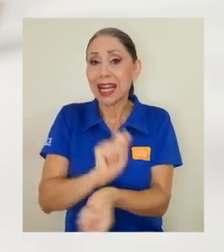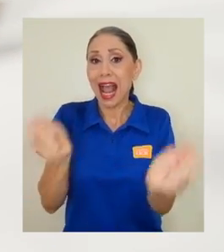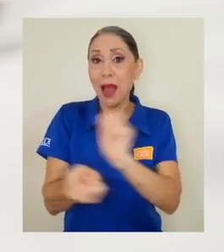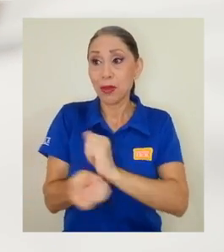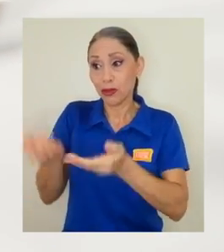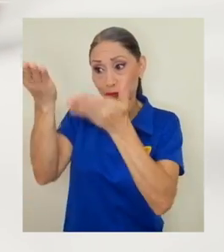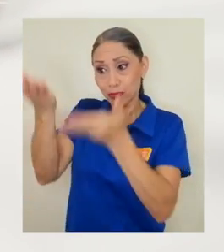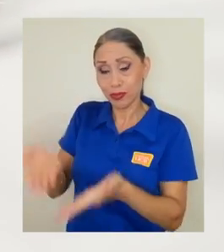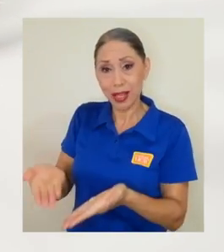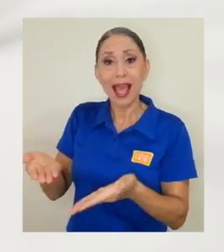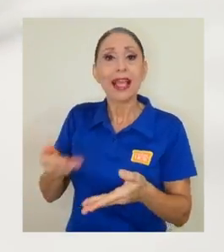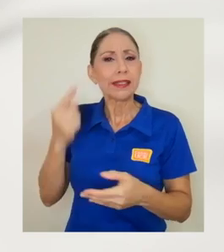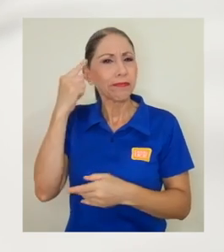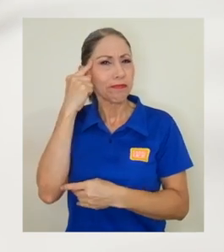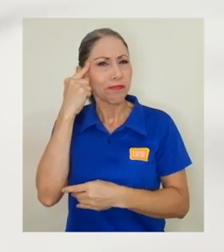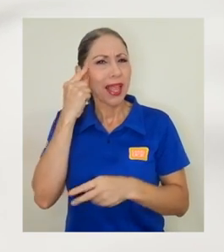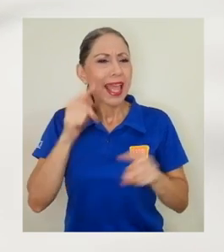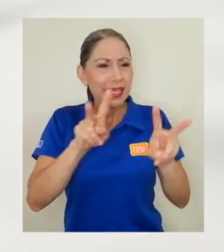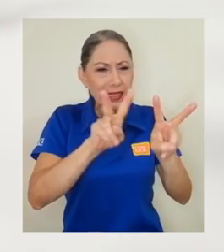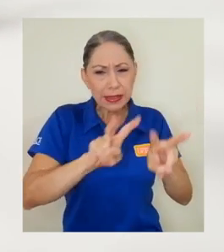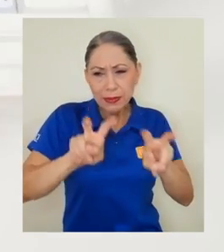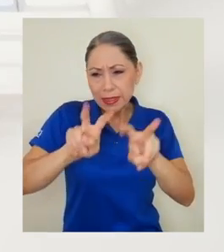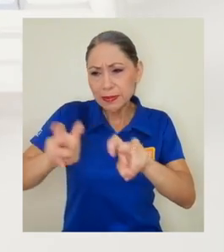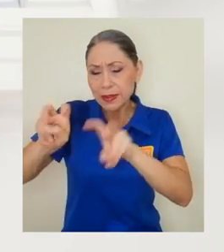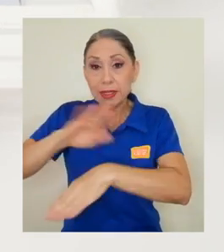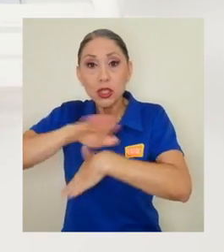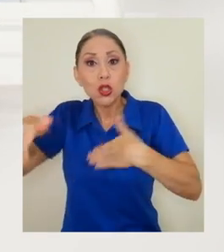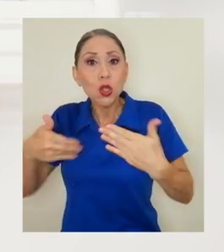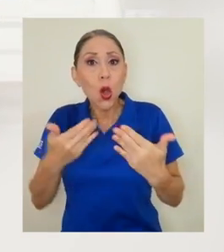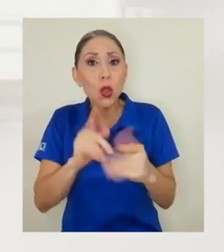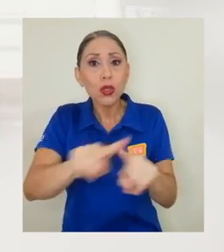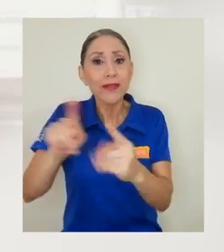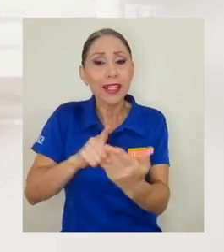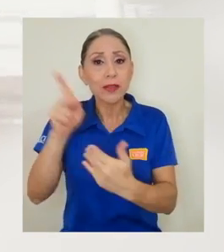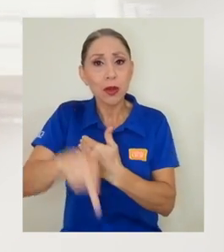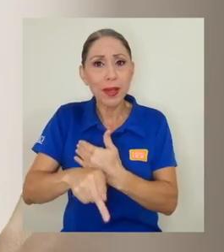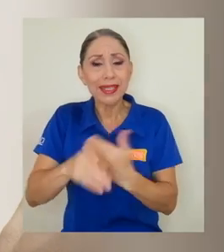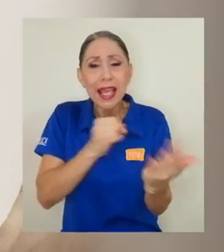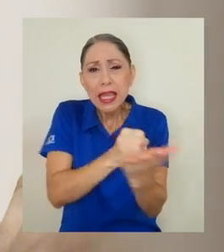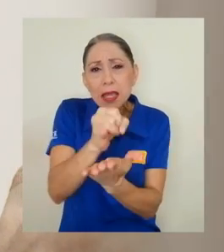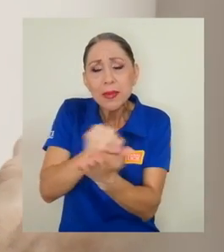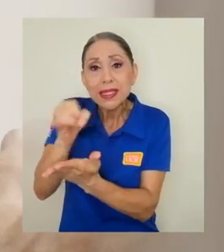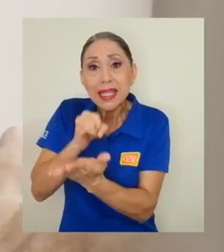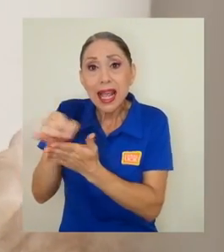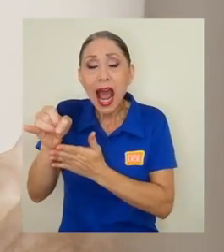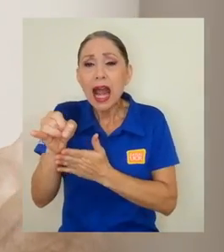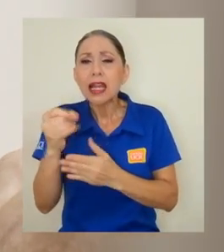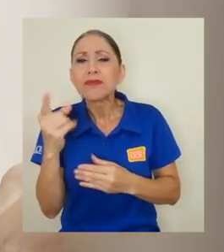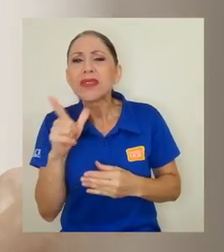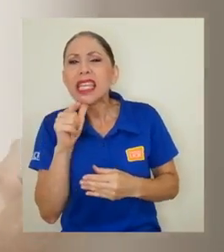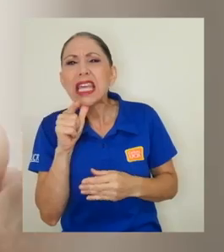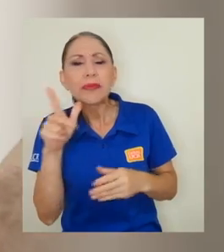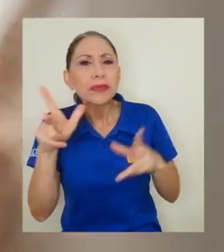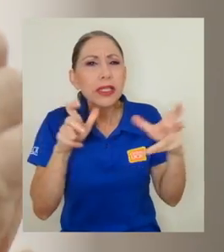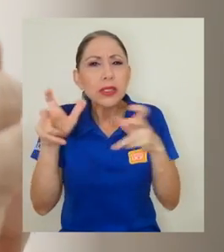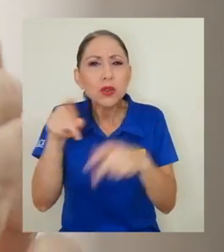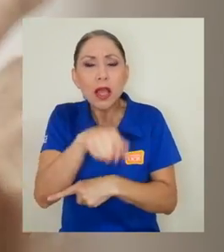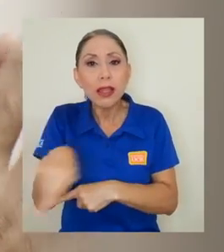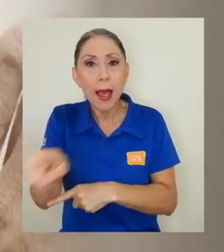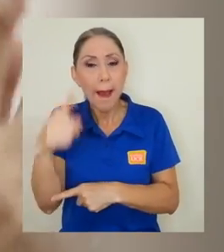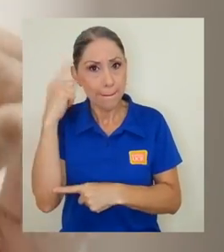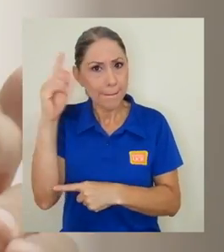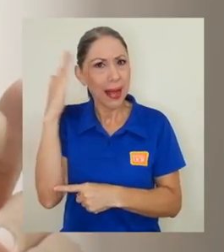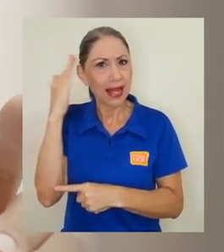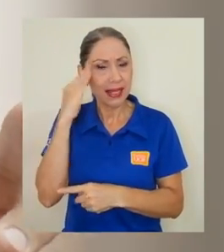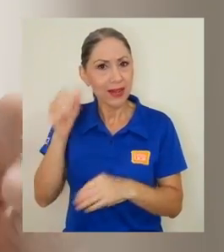planteado hacer un examen exhaustivo de todos los contenidos e indagar si existen estudios de audiencia con el fin de determinar si actualmente se logra llegar a los